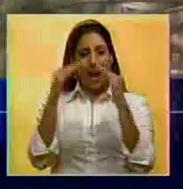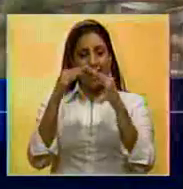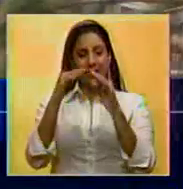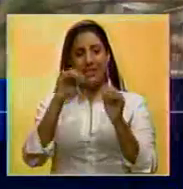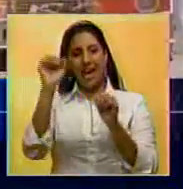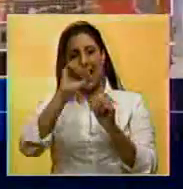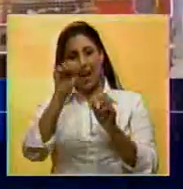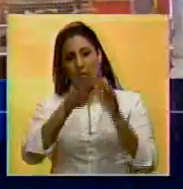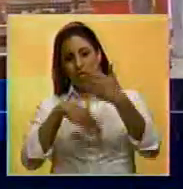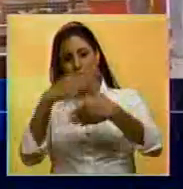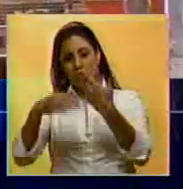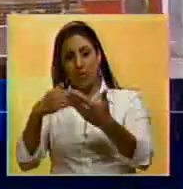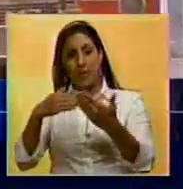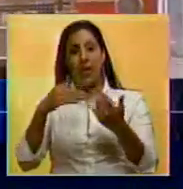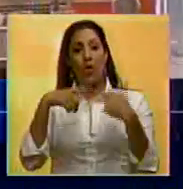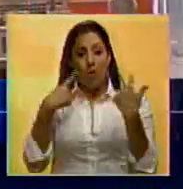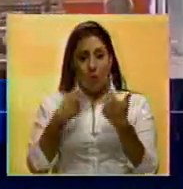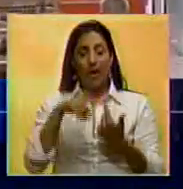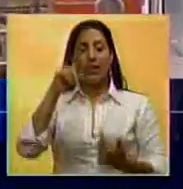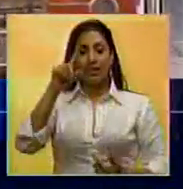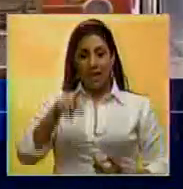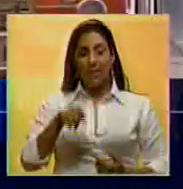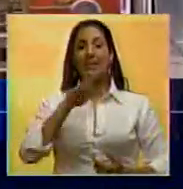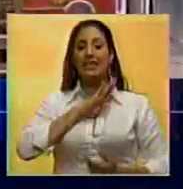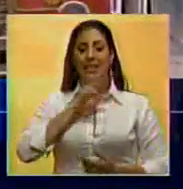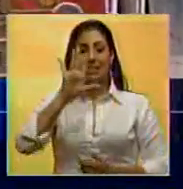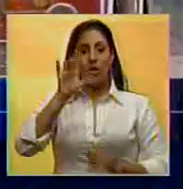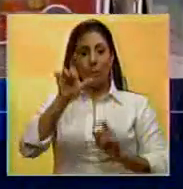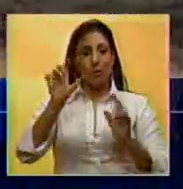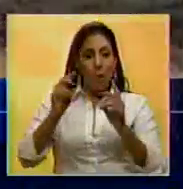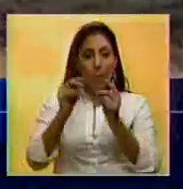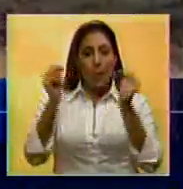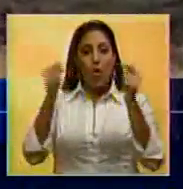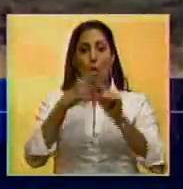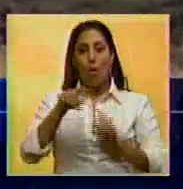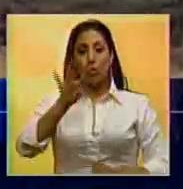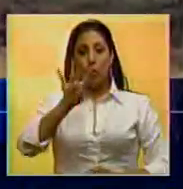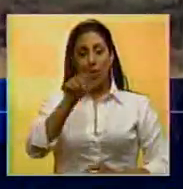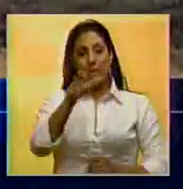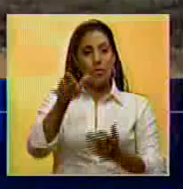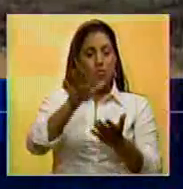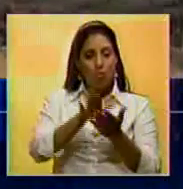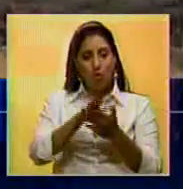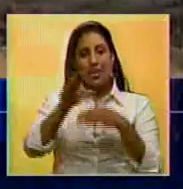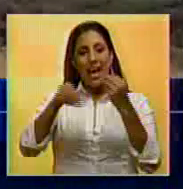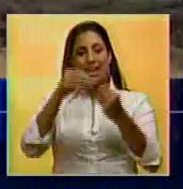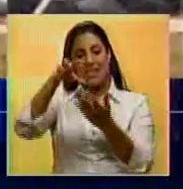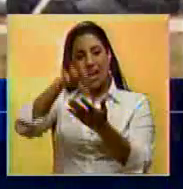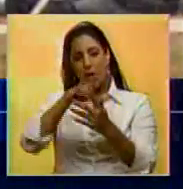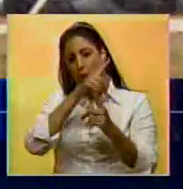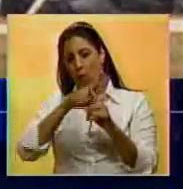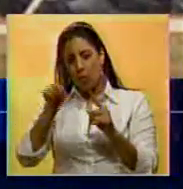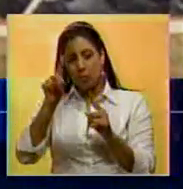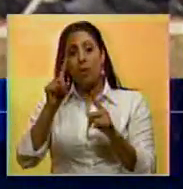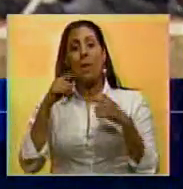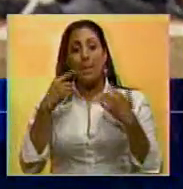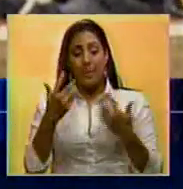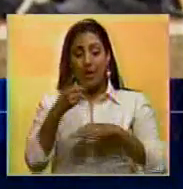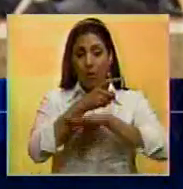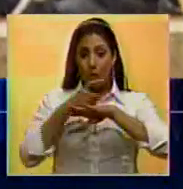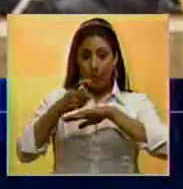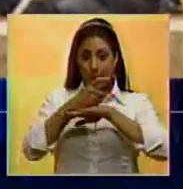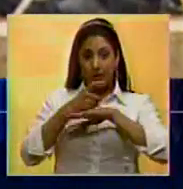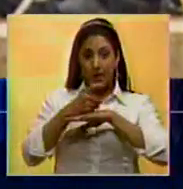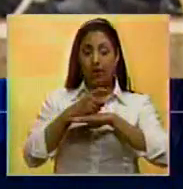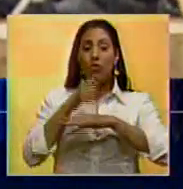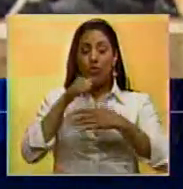móviles al sur del estado. En el lugar también se reportaron 5 desaparecidos y otras 4 muertes se produjeron en el estado de Mississippi. El gobernador